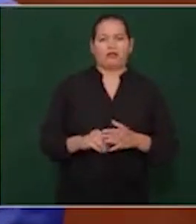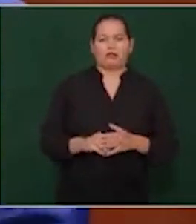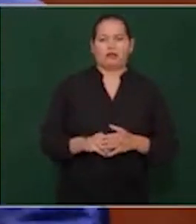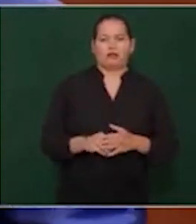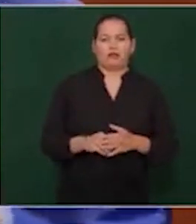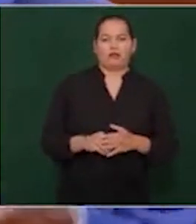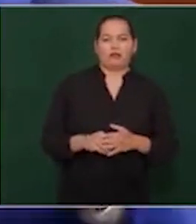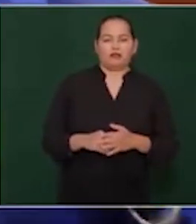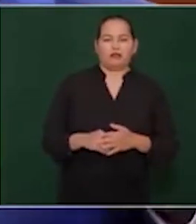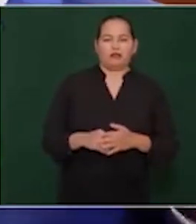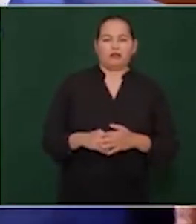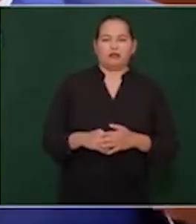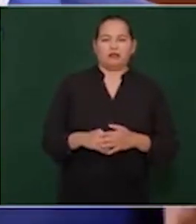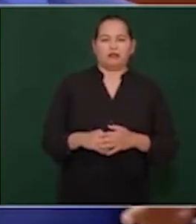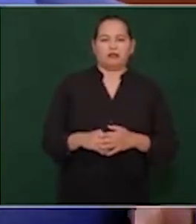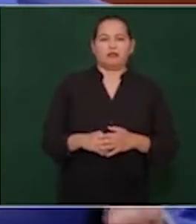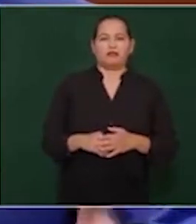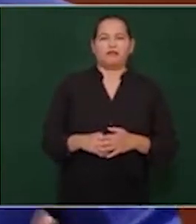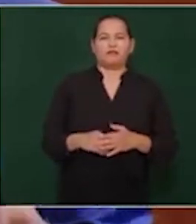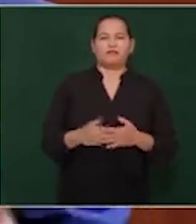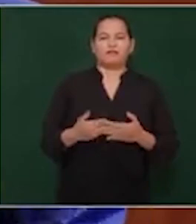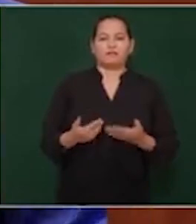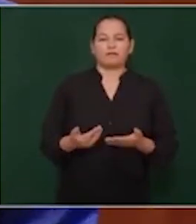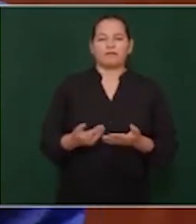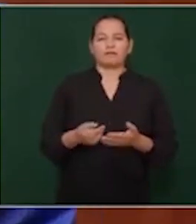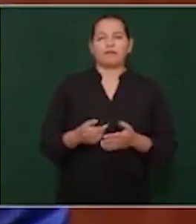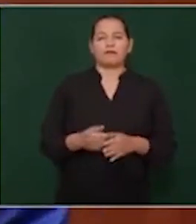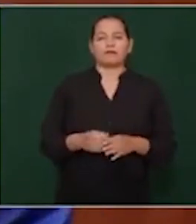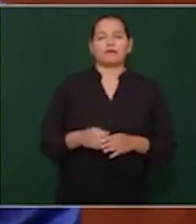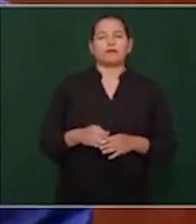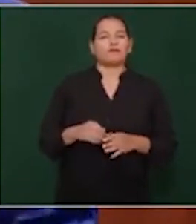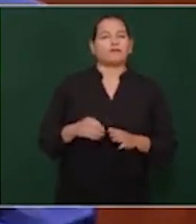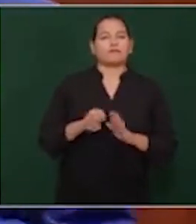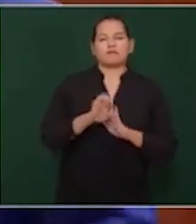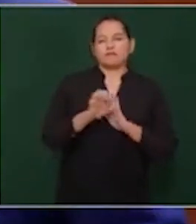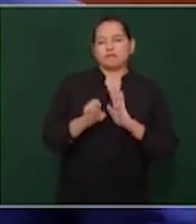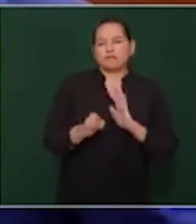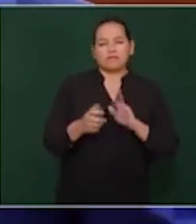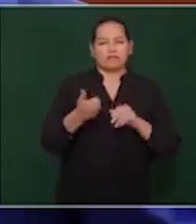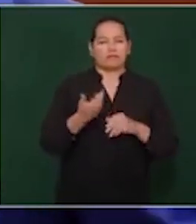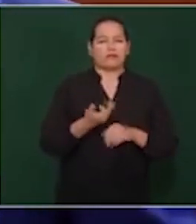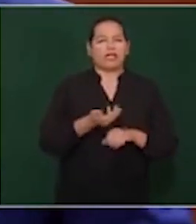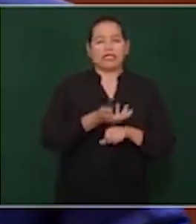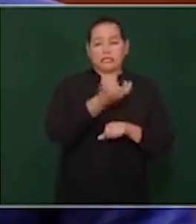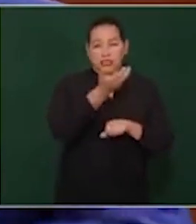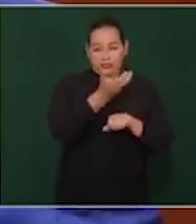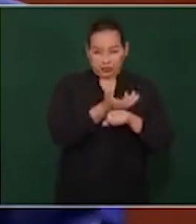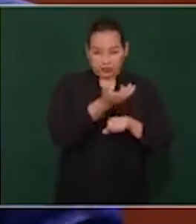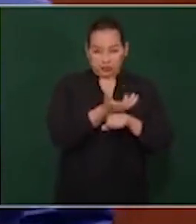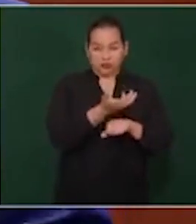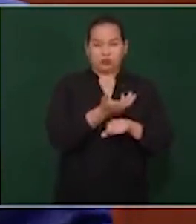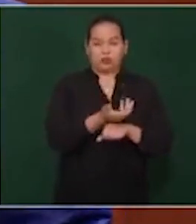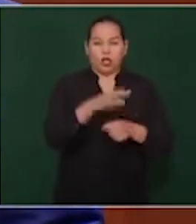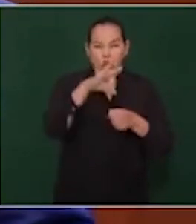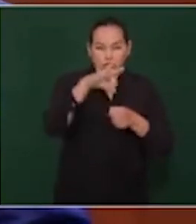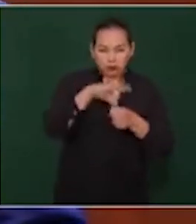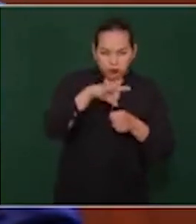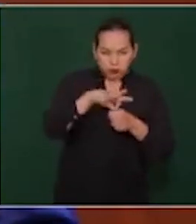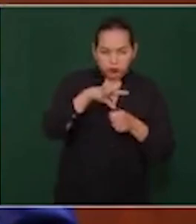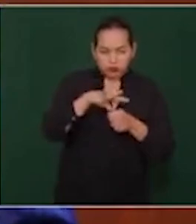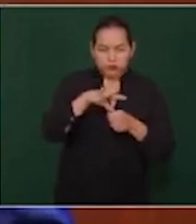que viene una elección en Estados Unidos y a ver, lo que nos va a dar votos